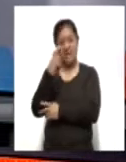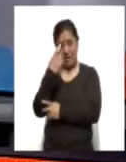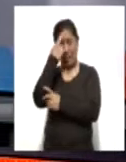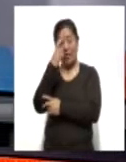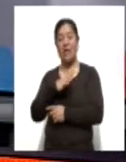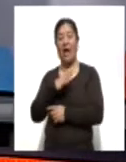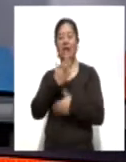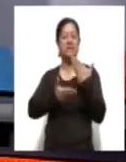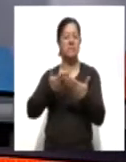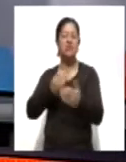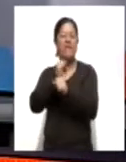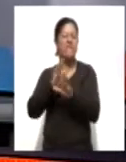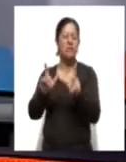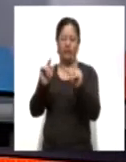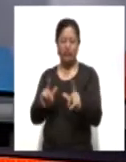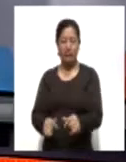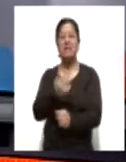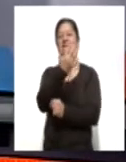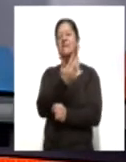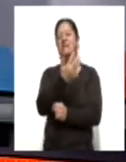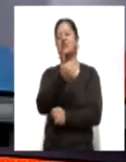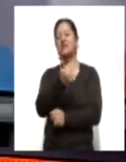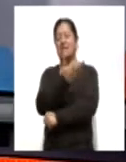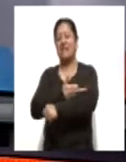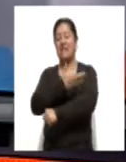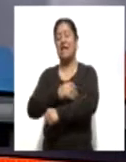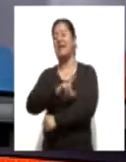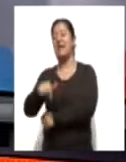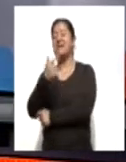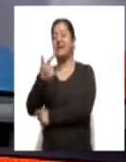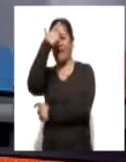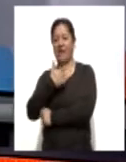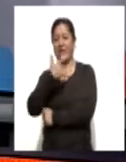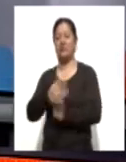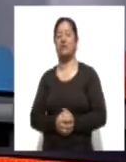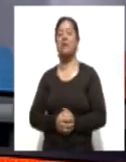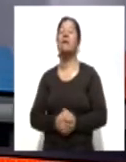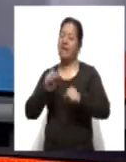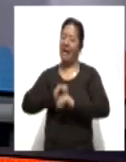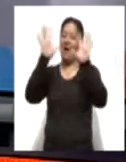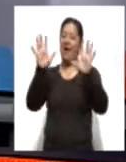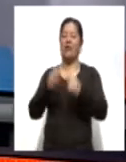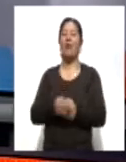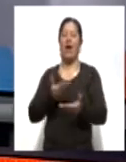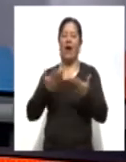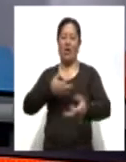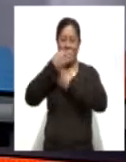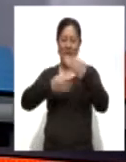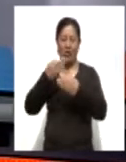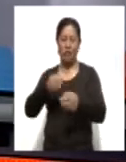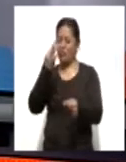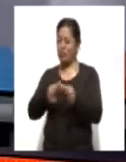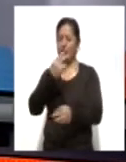nuestros servicios informativos en punto de las 17, las 18 y las 19 horas. Por supuesto la tercera emisión en punto